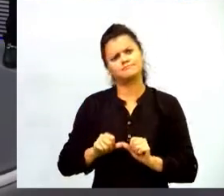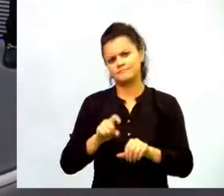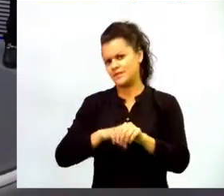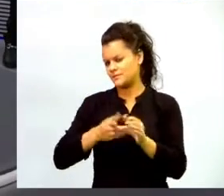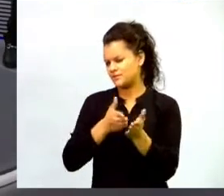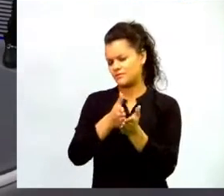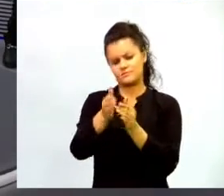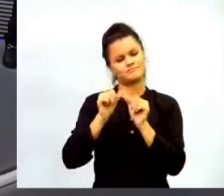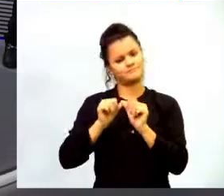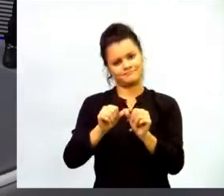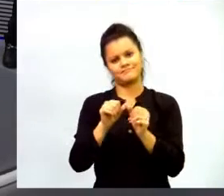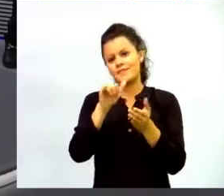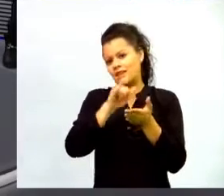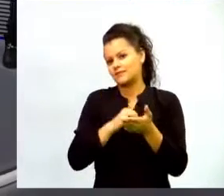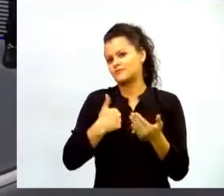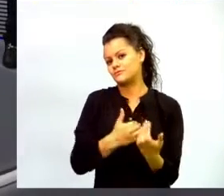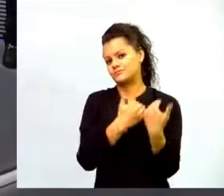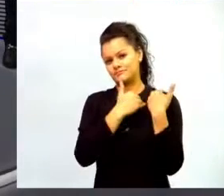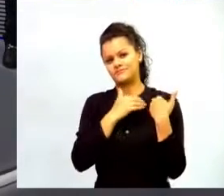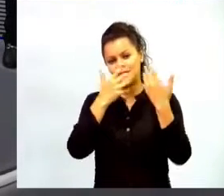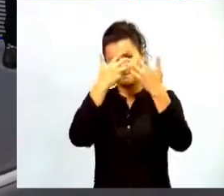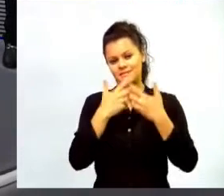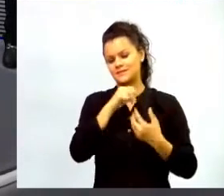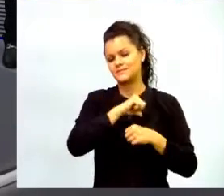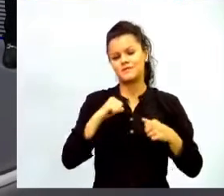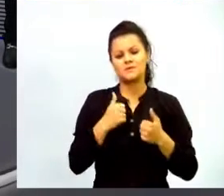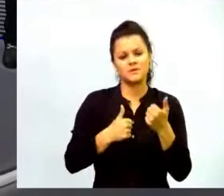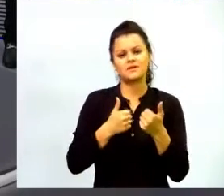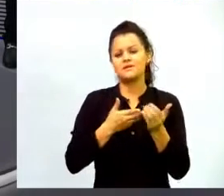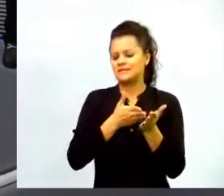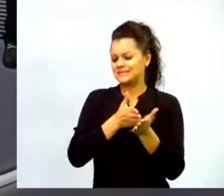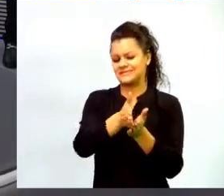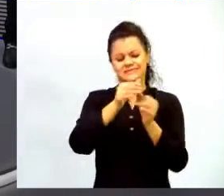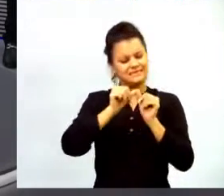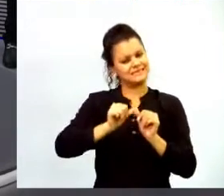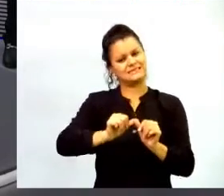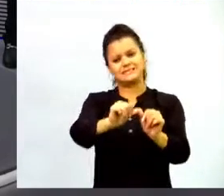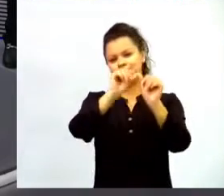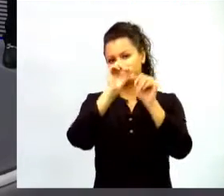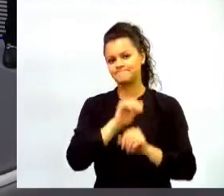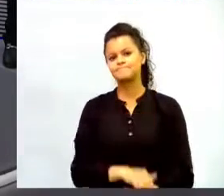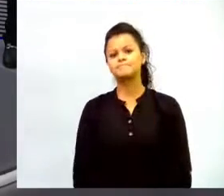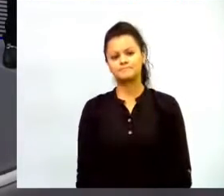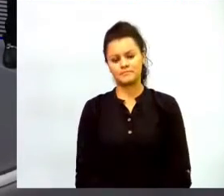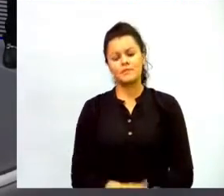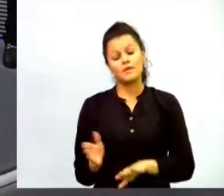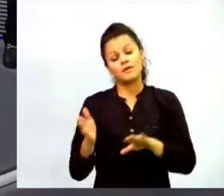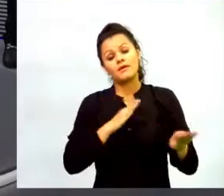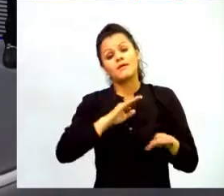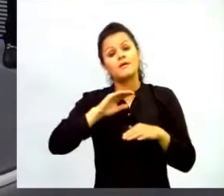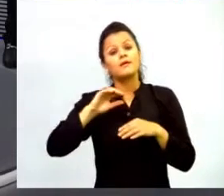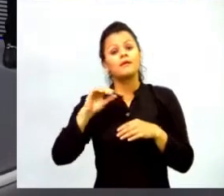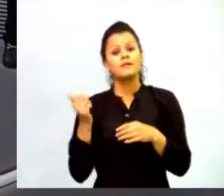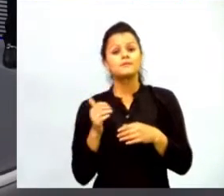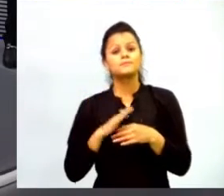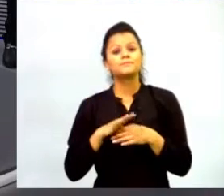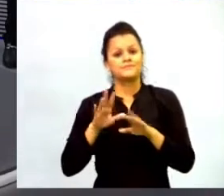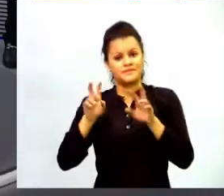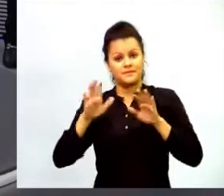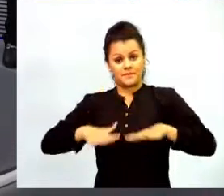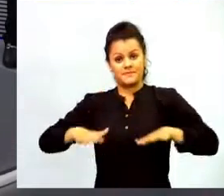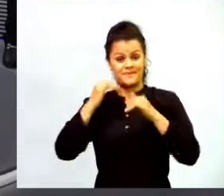que ese es como nuestro papel desde la empresa privada y es hacerlo sostenible en el tiempo y por otro lado desde innovación